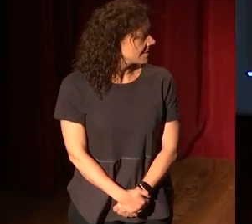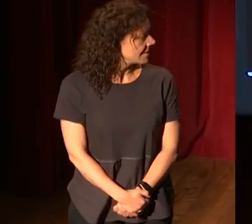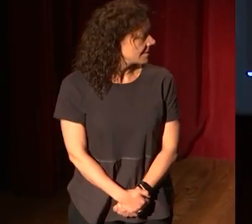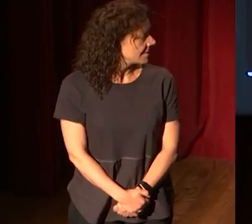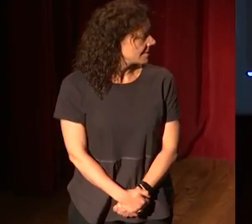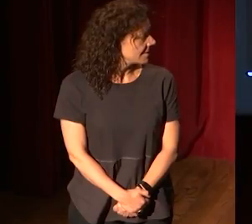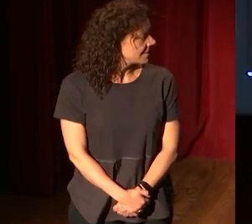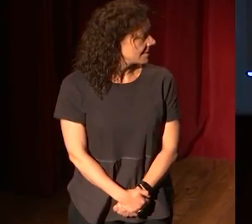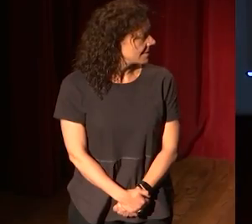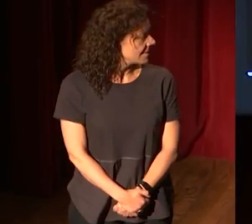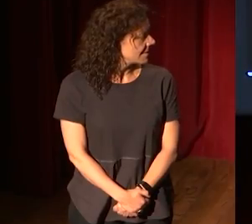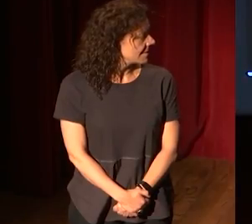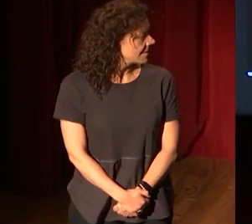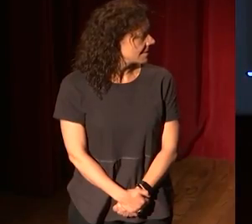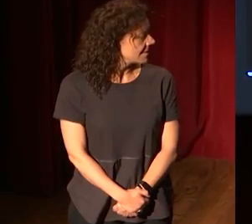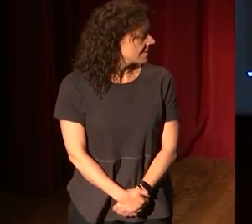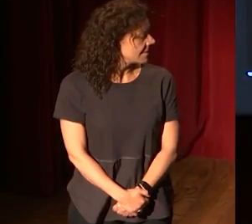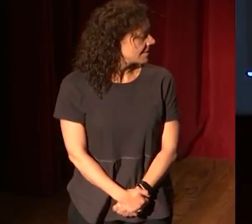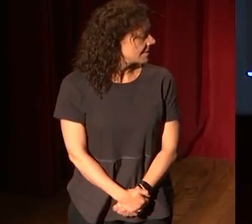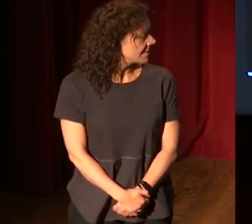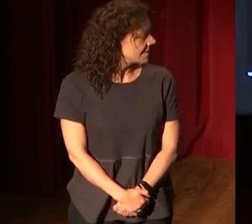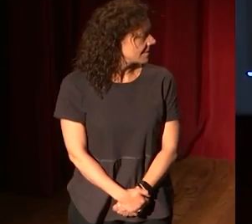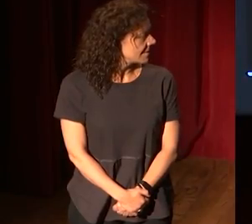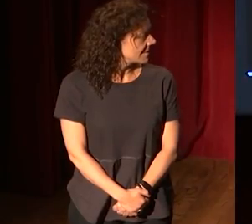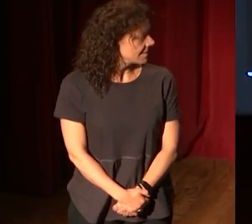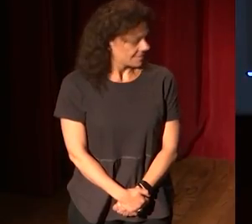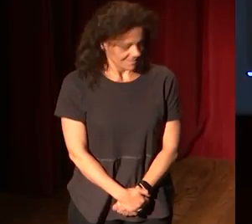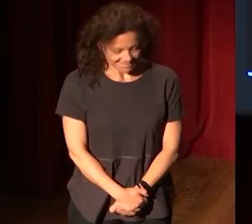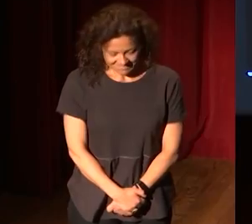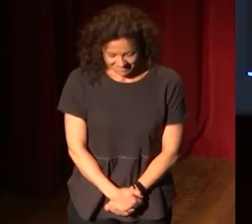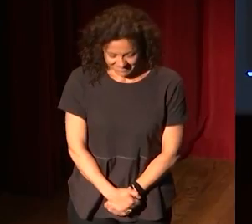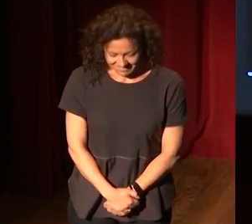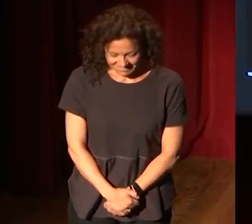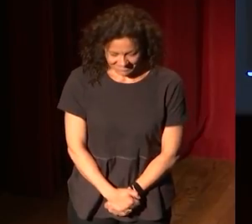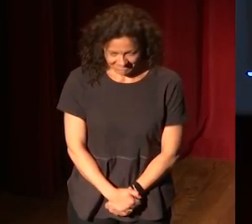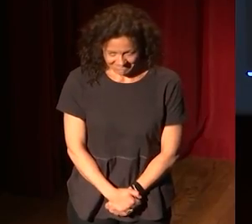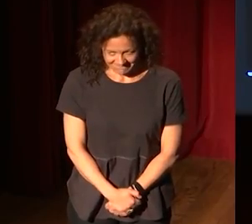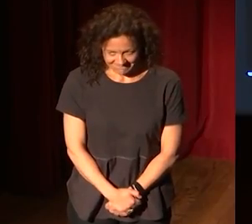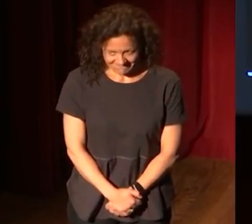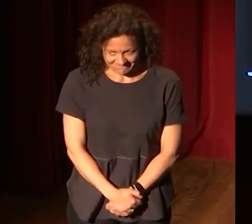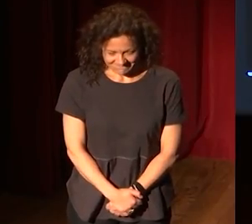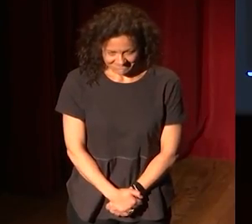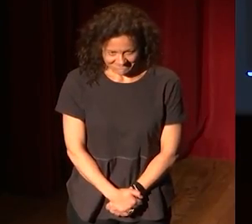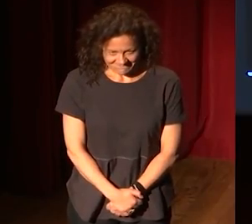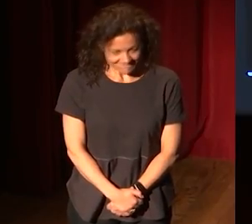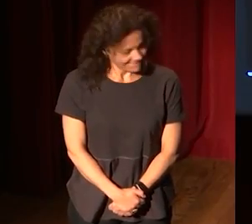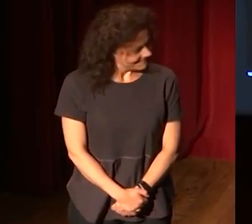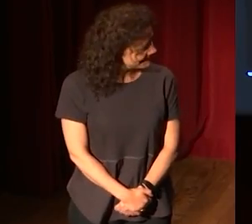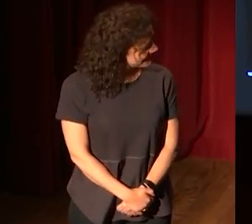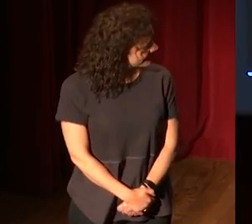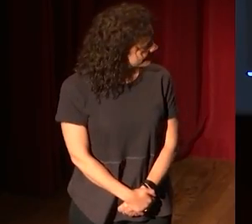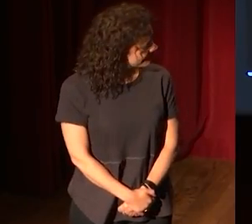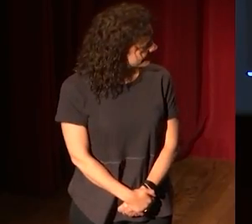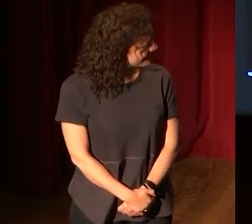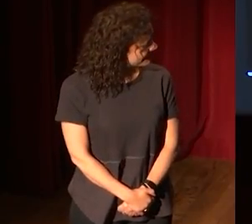de tu madre, tu tío, el que te regala 50 caballos cada Navidad. Tú tranquila, que casarte te casas, vamos, vamos que si te casas. Vamos,